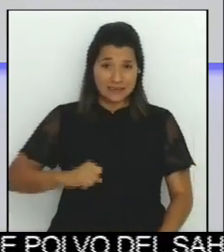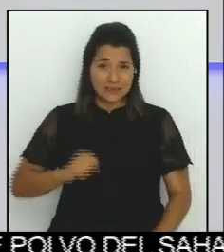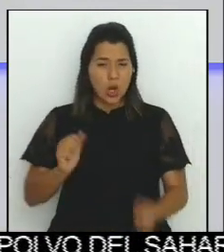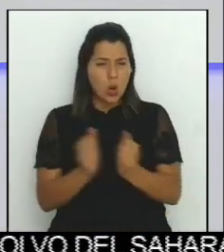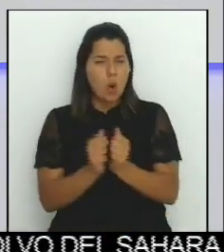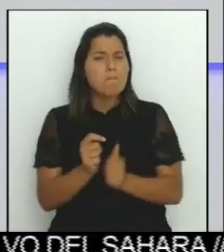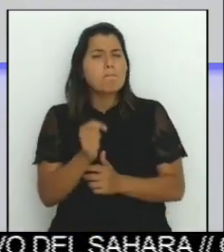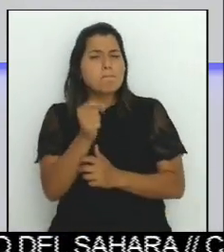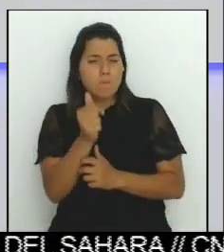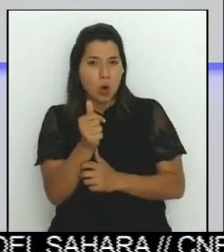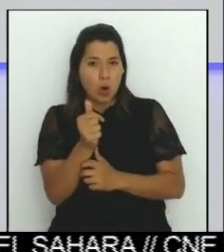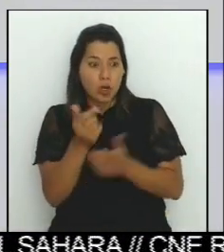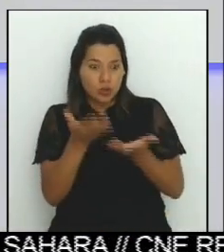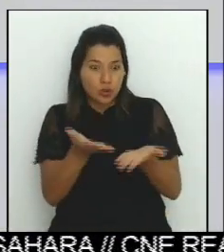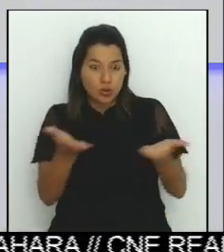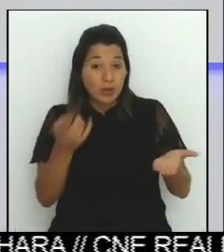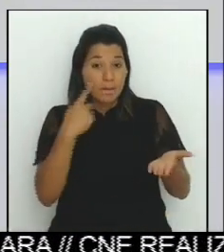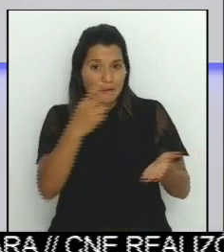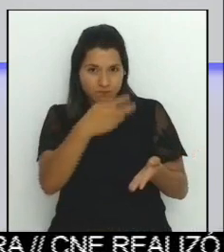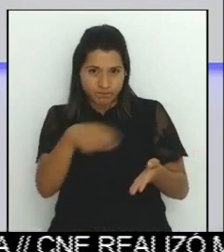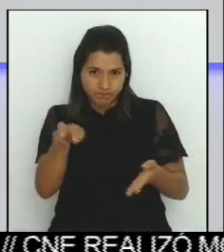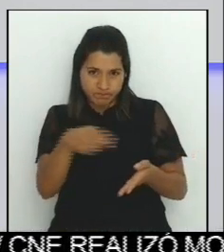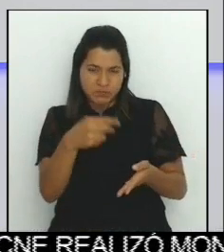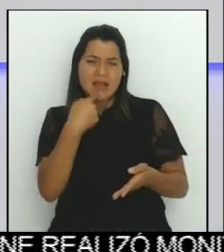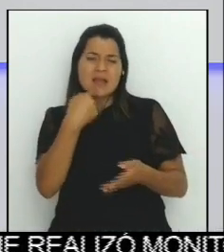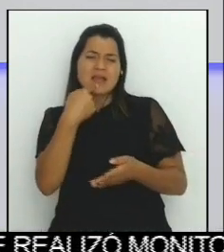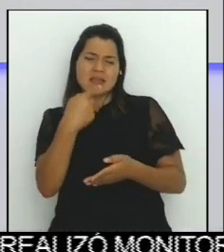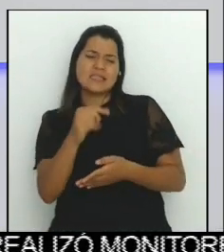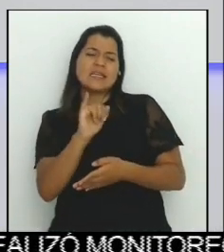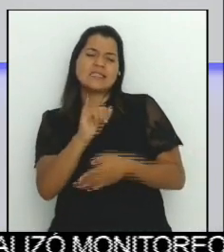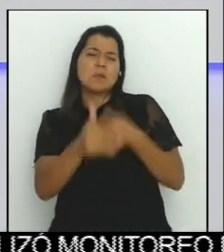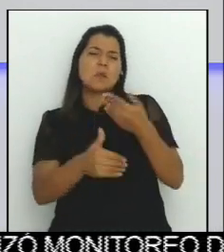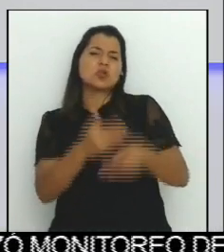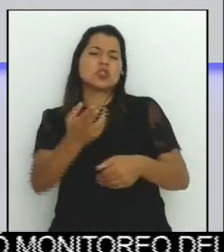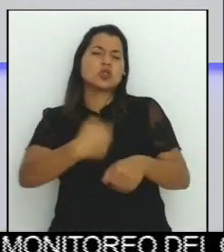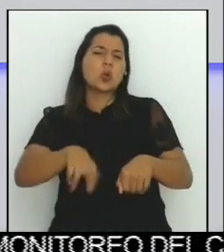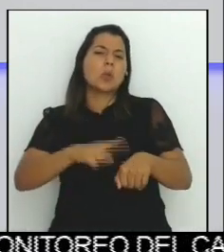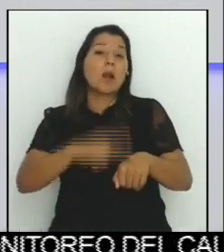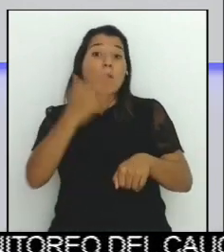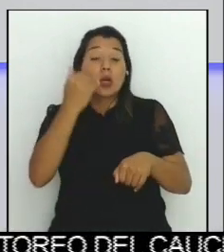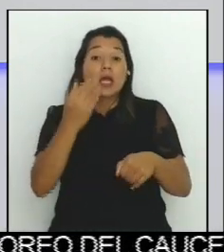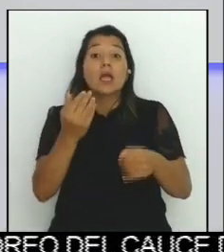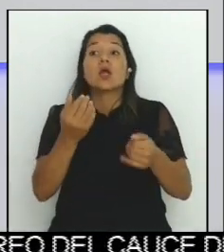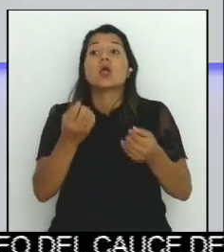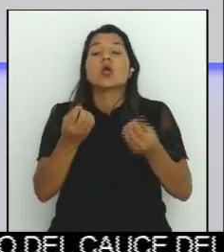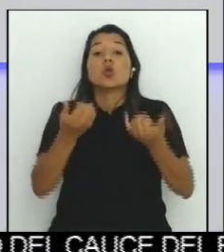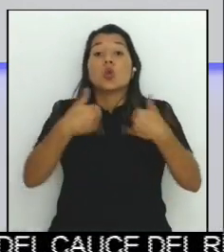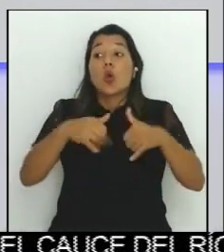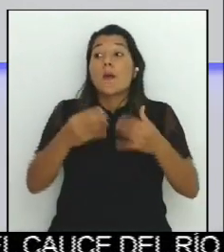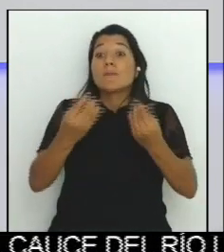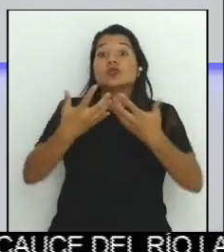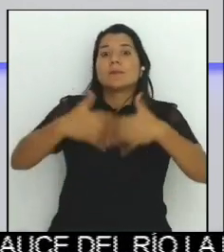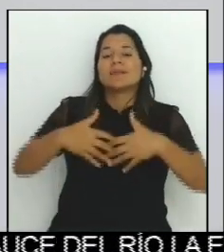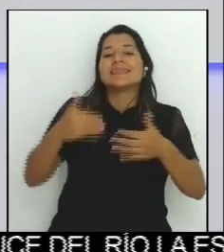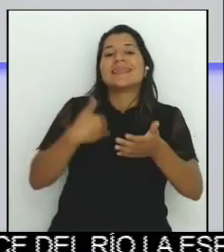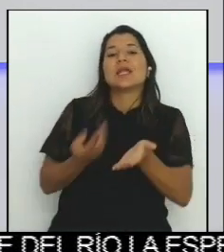ya que muchas empresas aún tienen contratos pendientes. La periodista Ana Marta Arce nos amplía esta información. Adelante, Ana Marta.